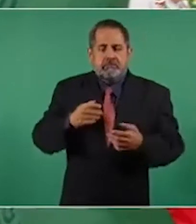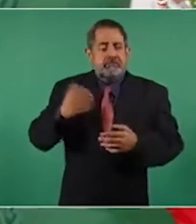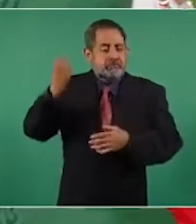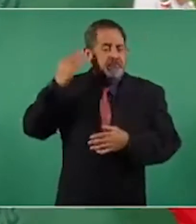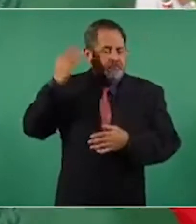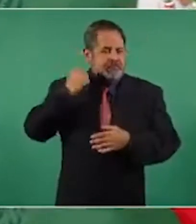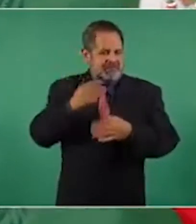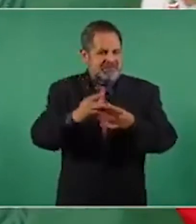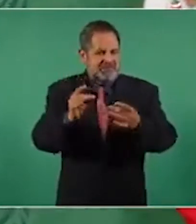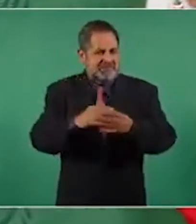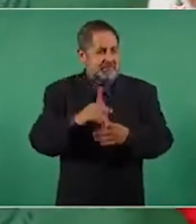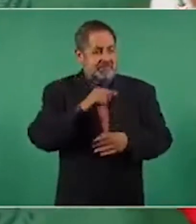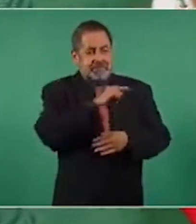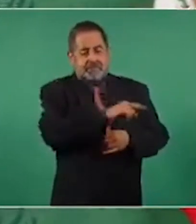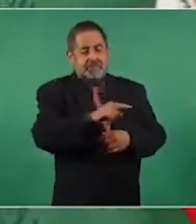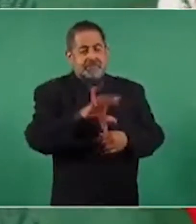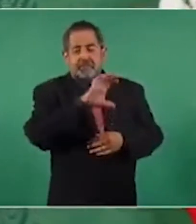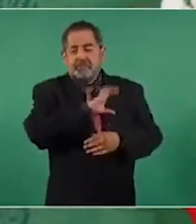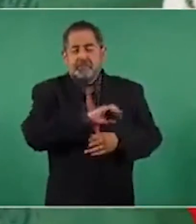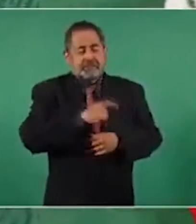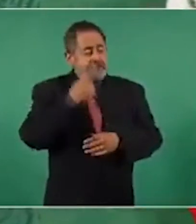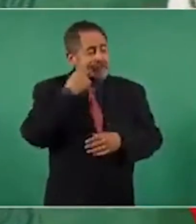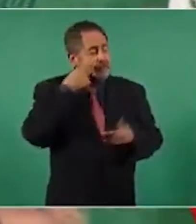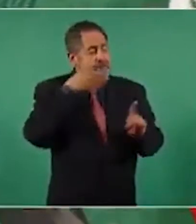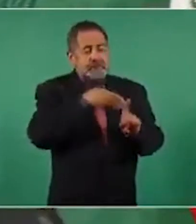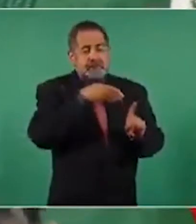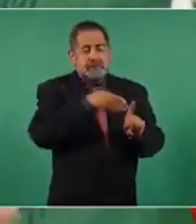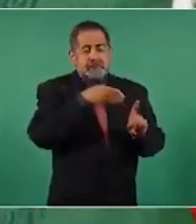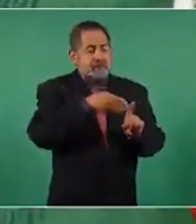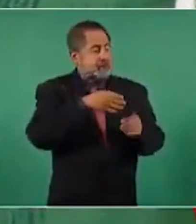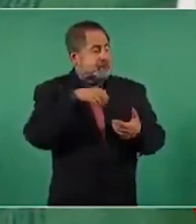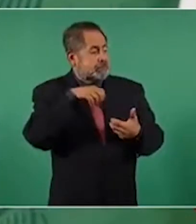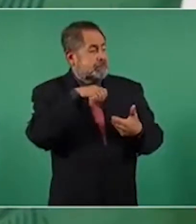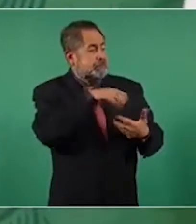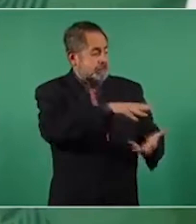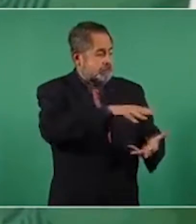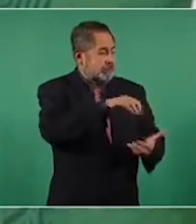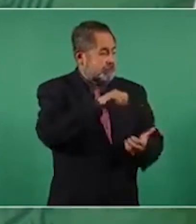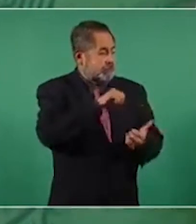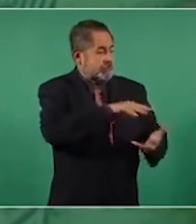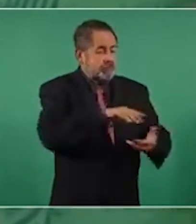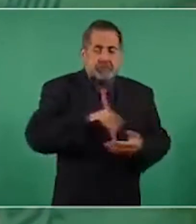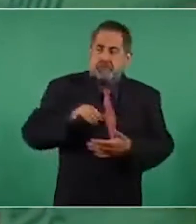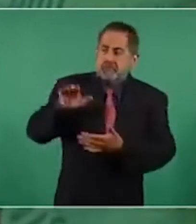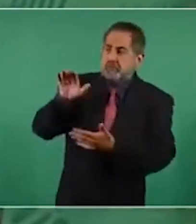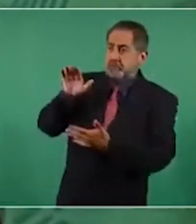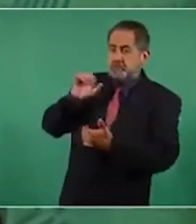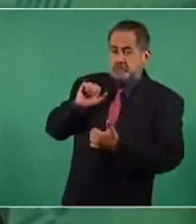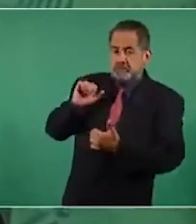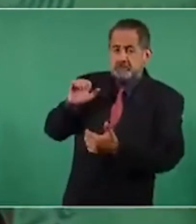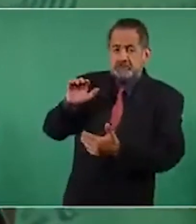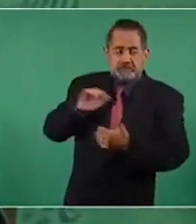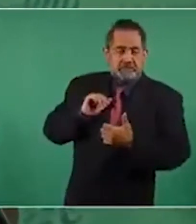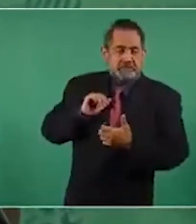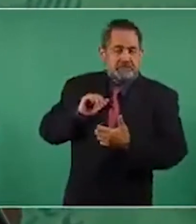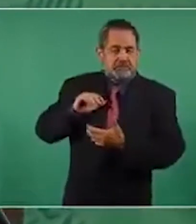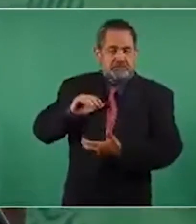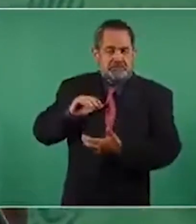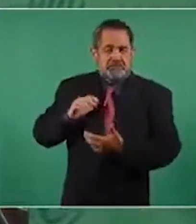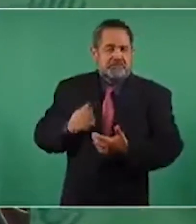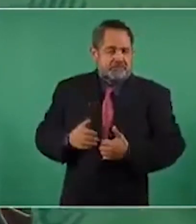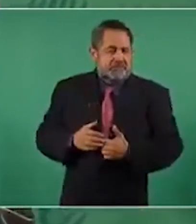y con cargo a esos